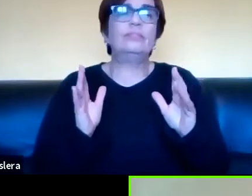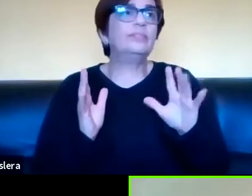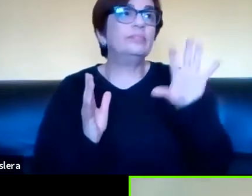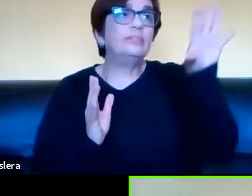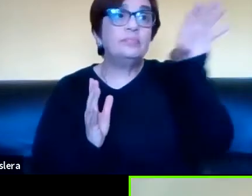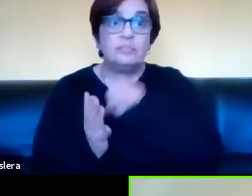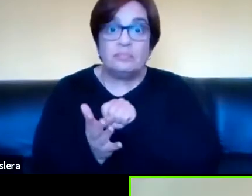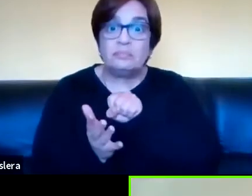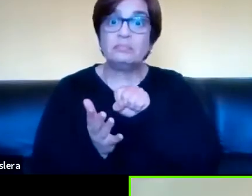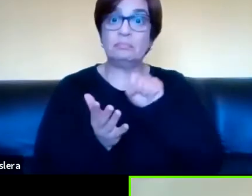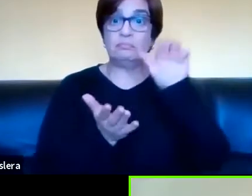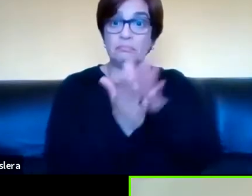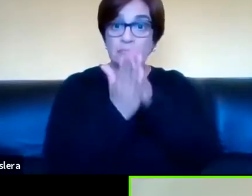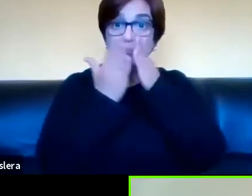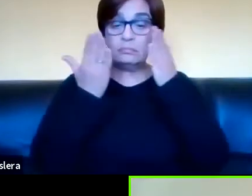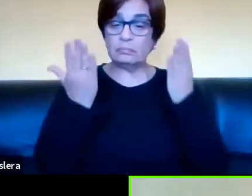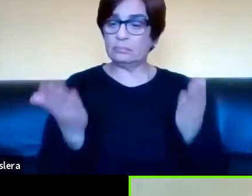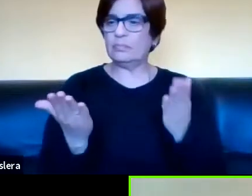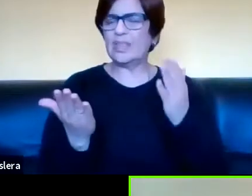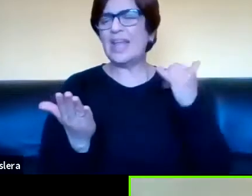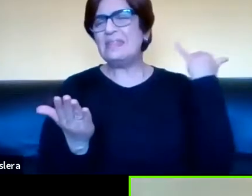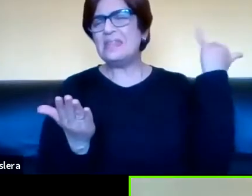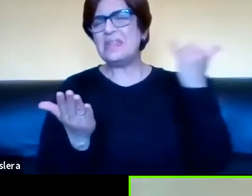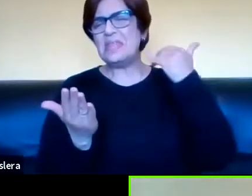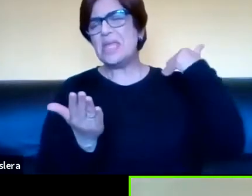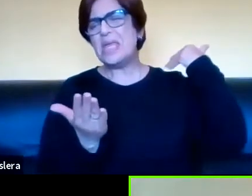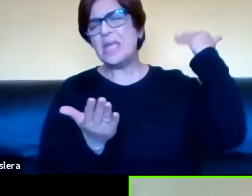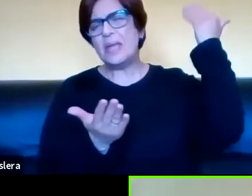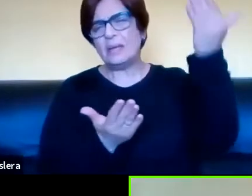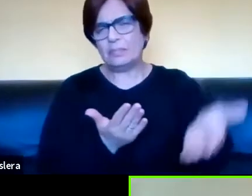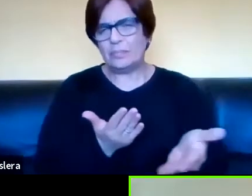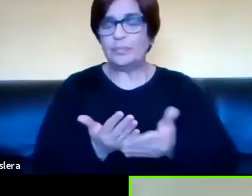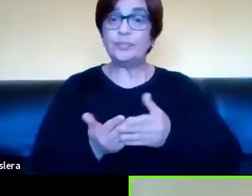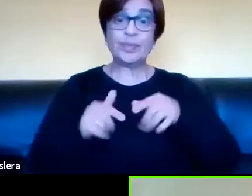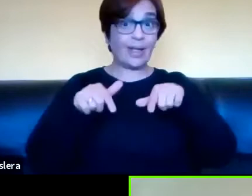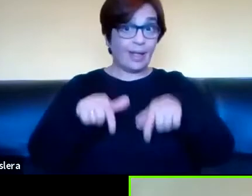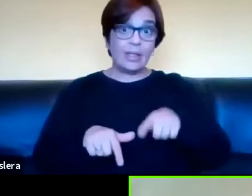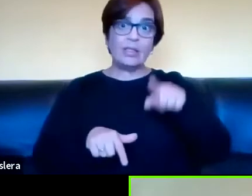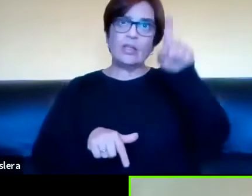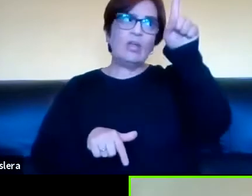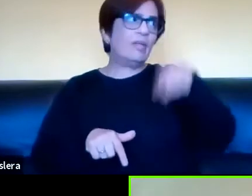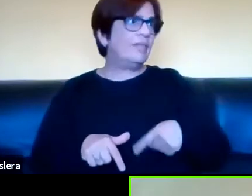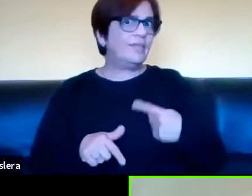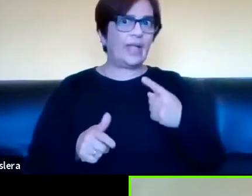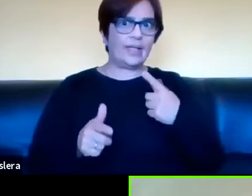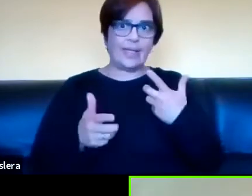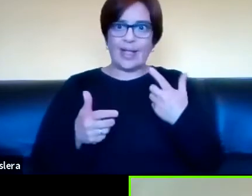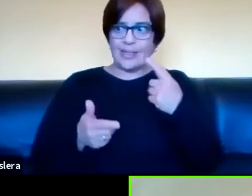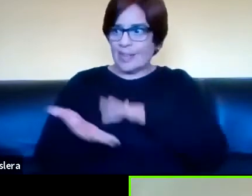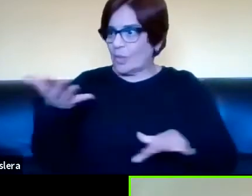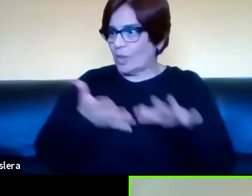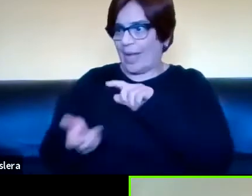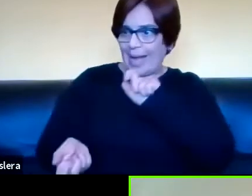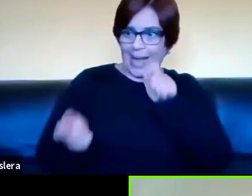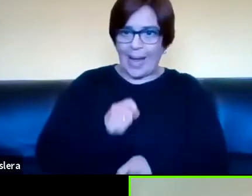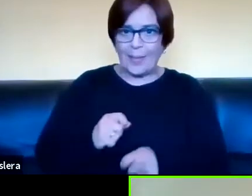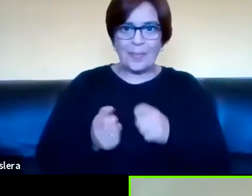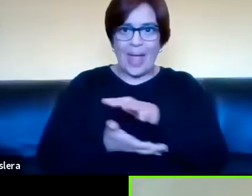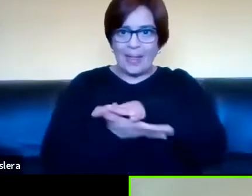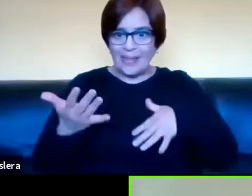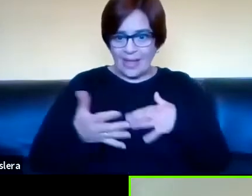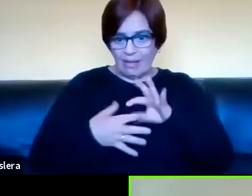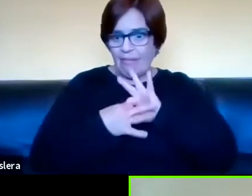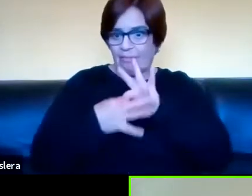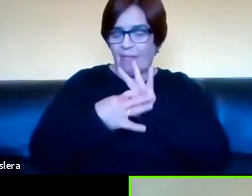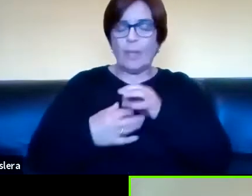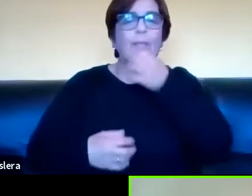tener acceso a este texto mucho tiempo después. Esto produce efectos sobre el texto y sobre la relación que tenemos con el texto. Porque